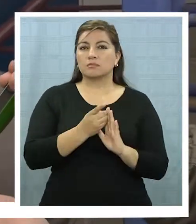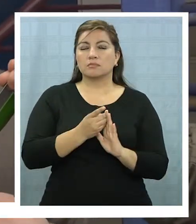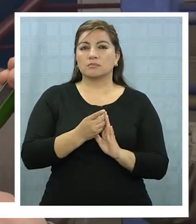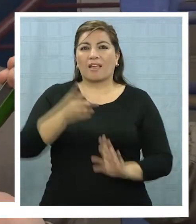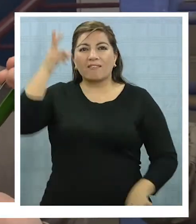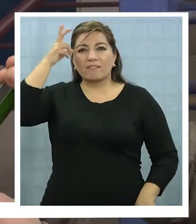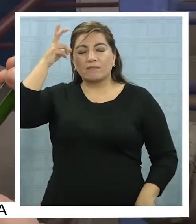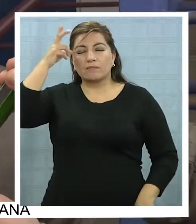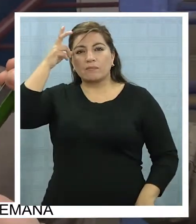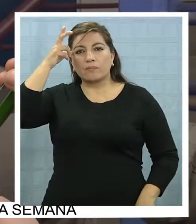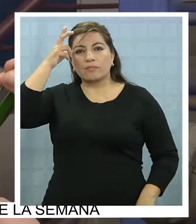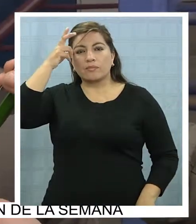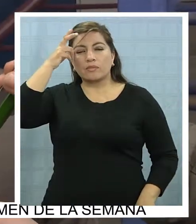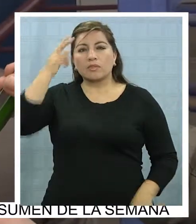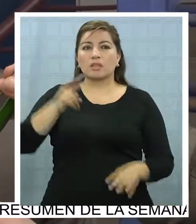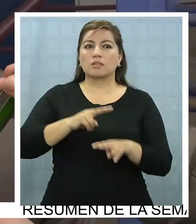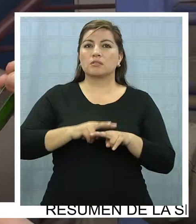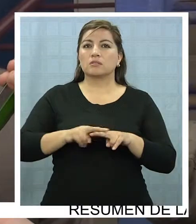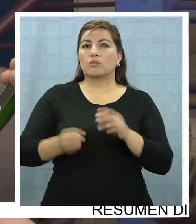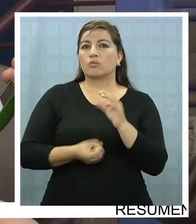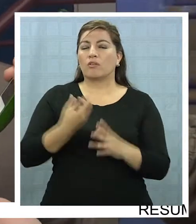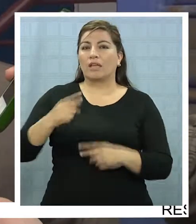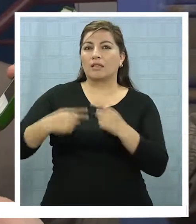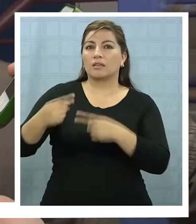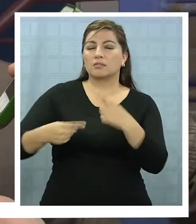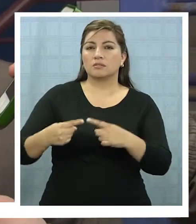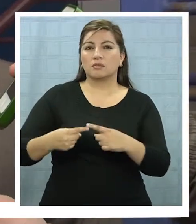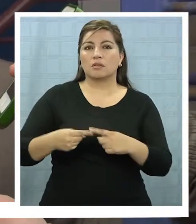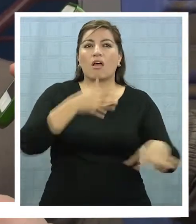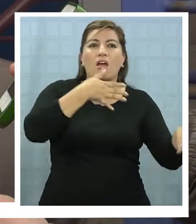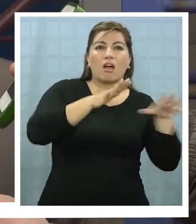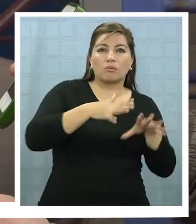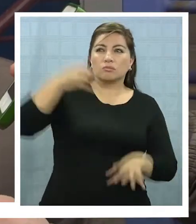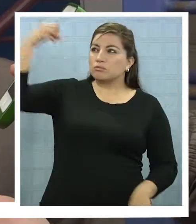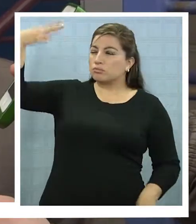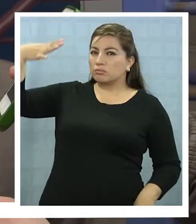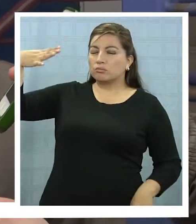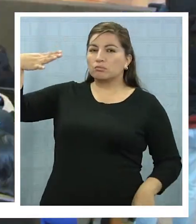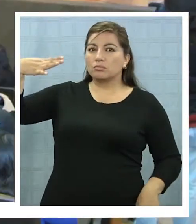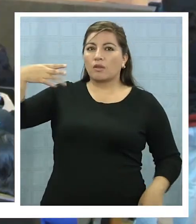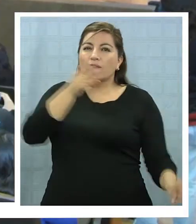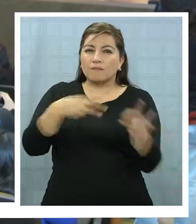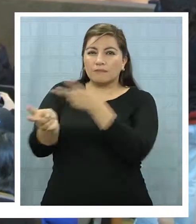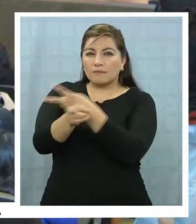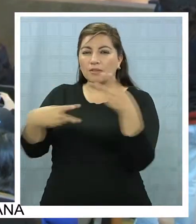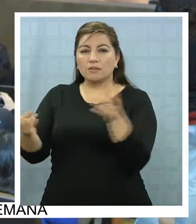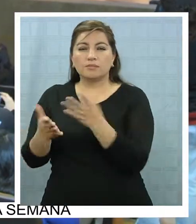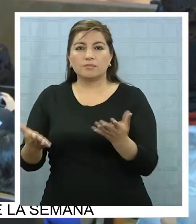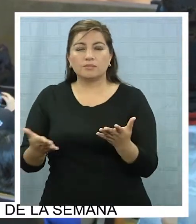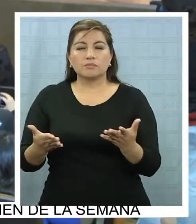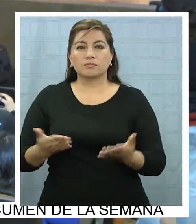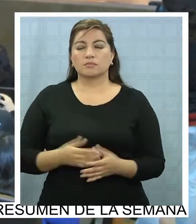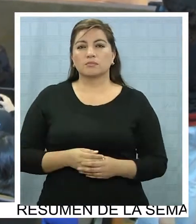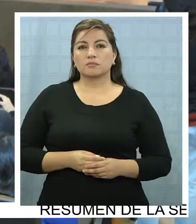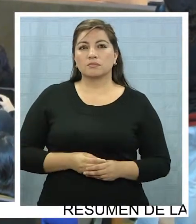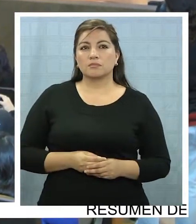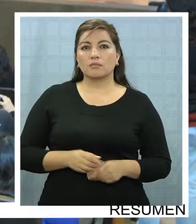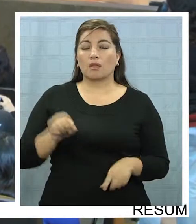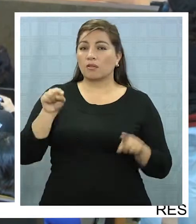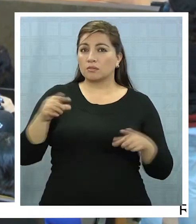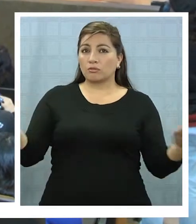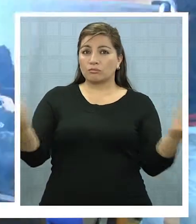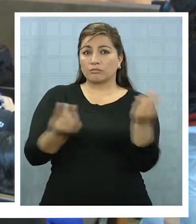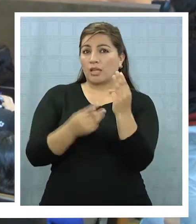capacidad de generación con agua, con radiación solar, con viento, y eso